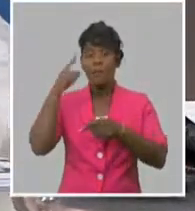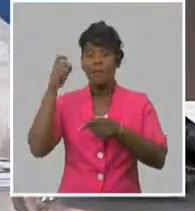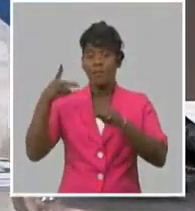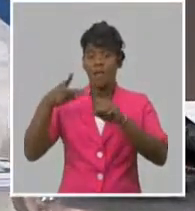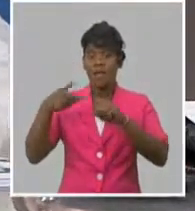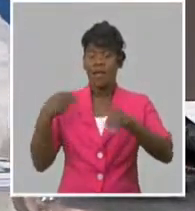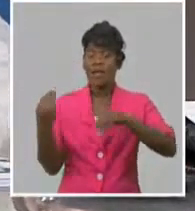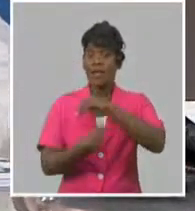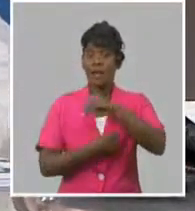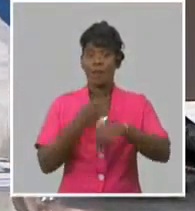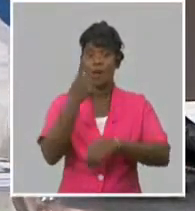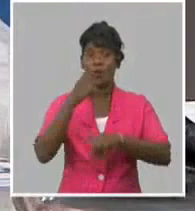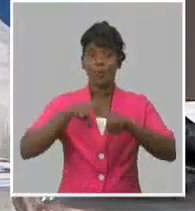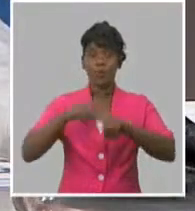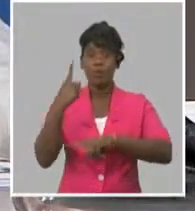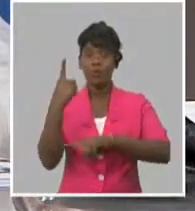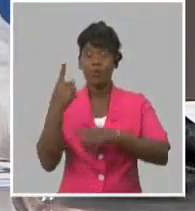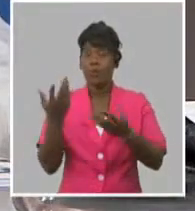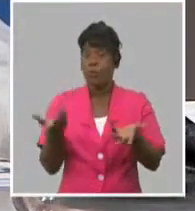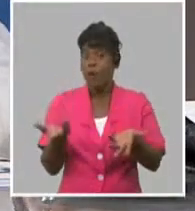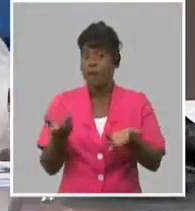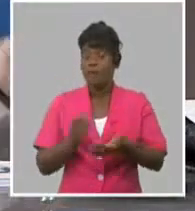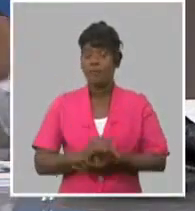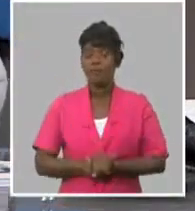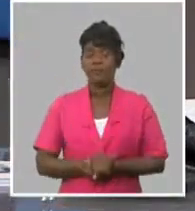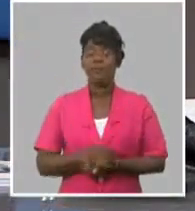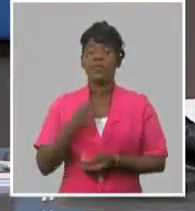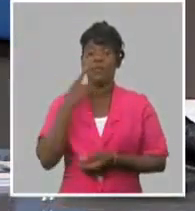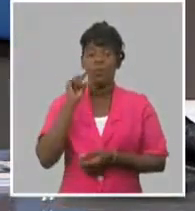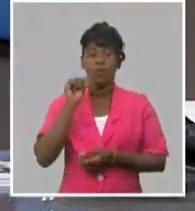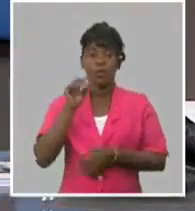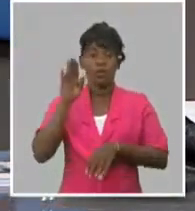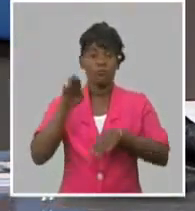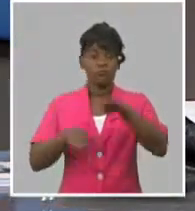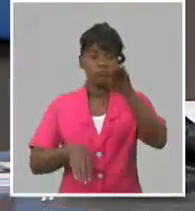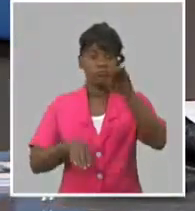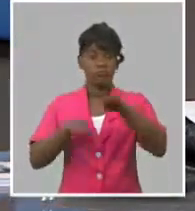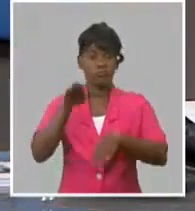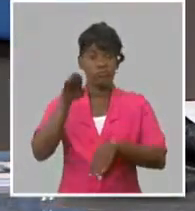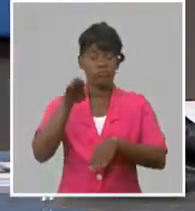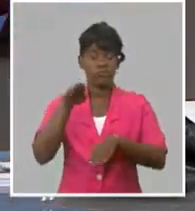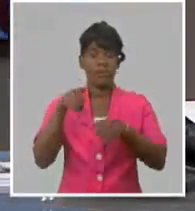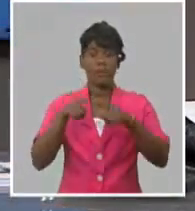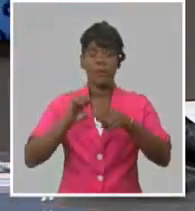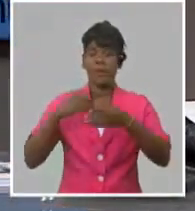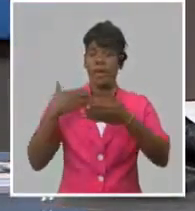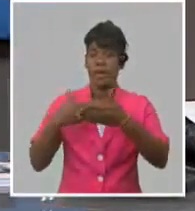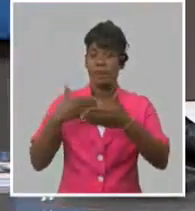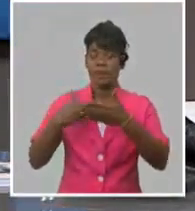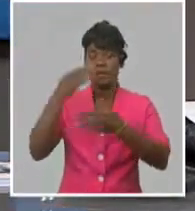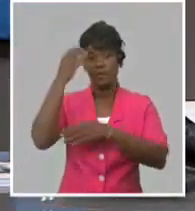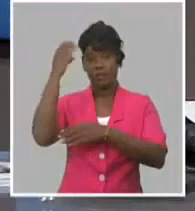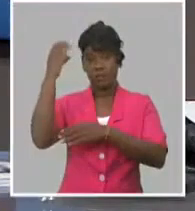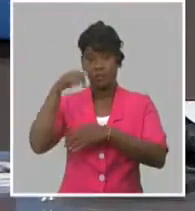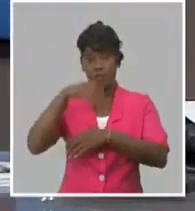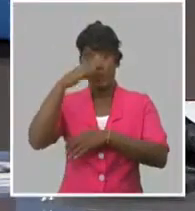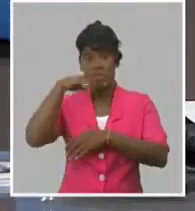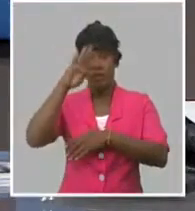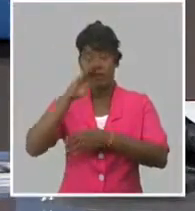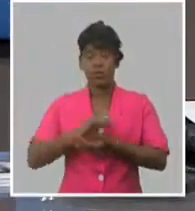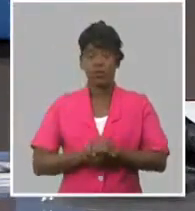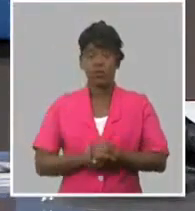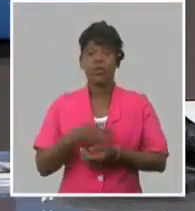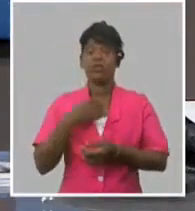eficiencia en el sistema empresarial y no poco. El sistema empresarial cubano, por